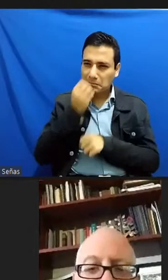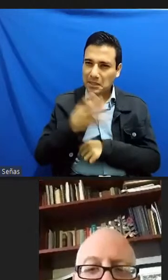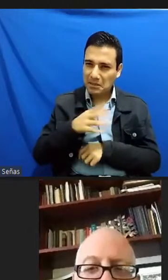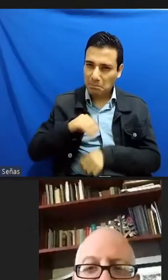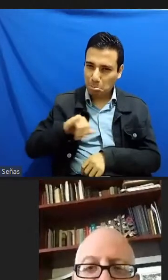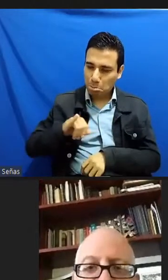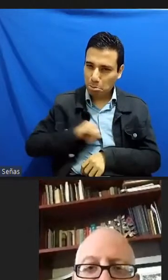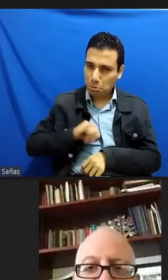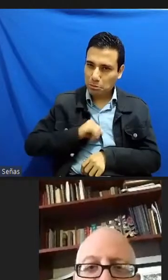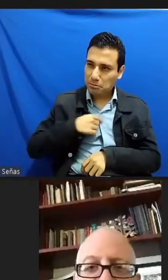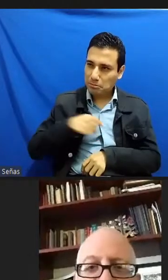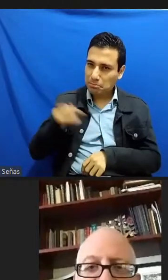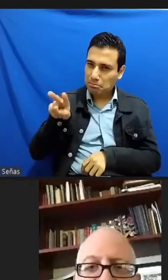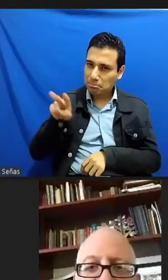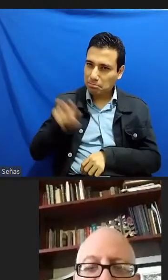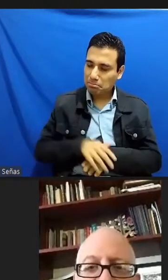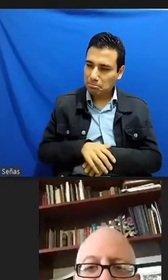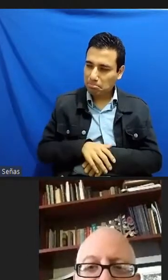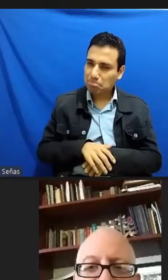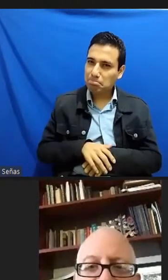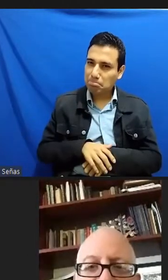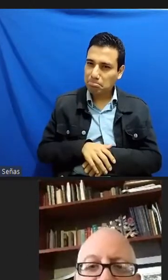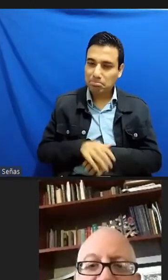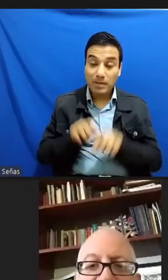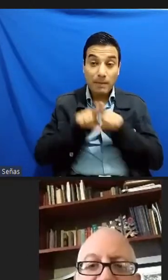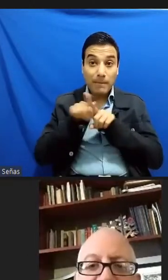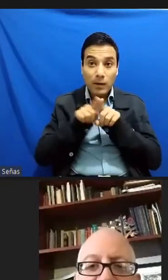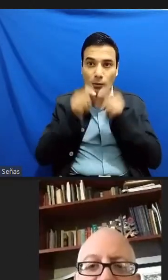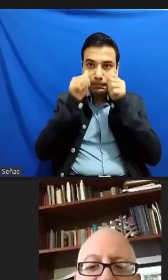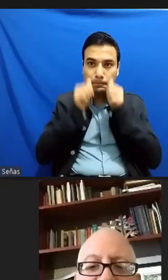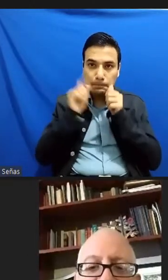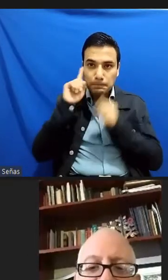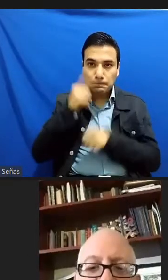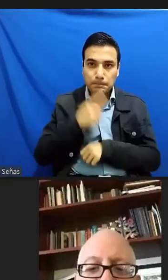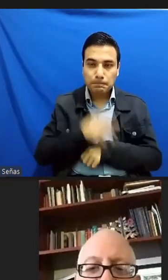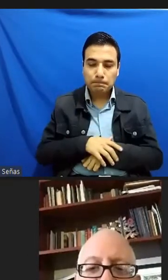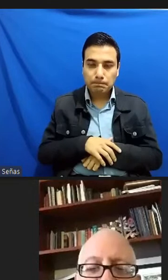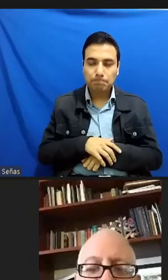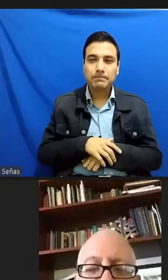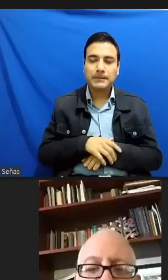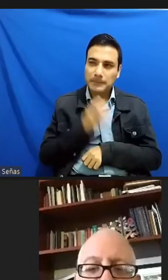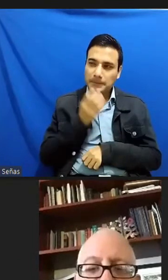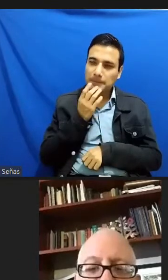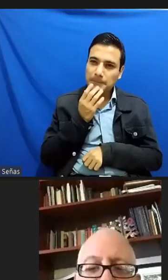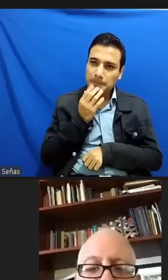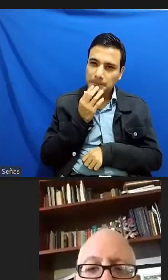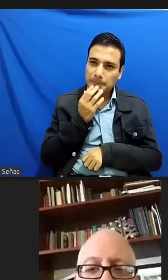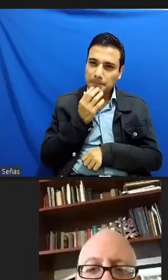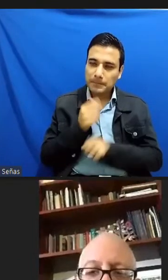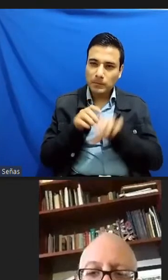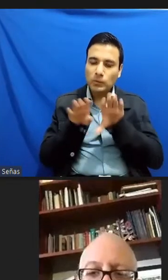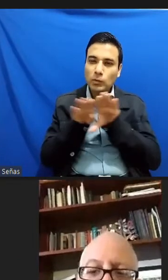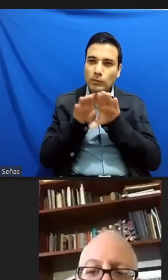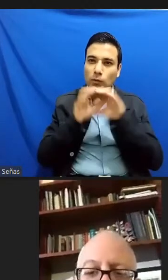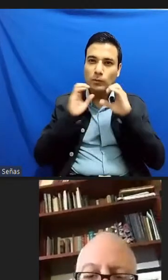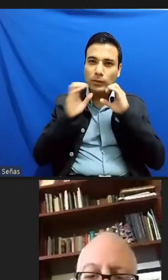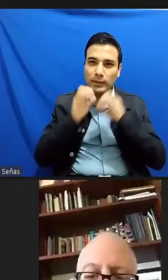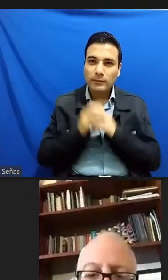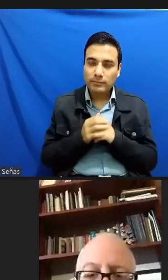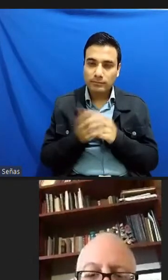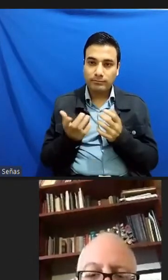porque no tenía no podía ver no podía oír y su única conexión era por este aparato de braille